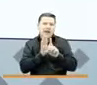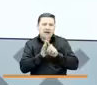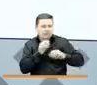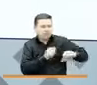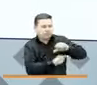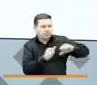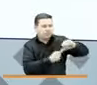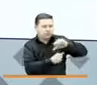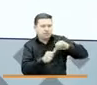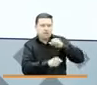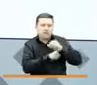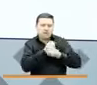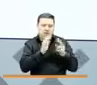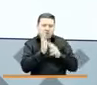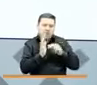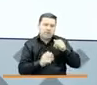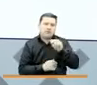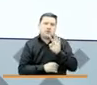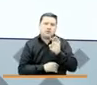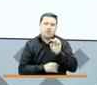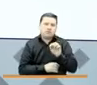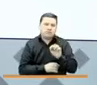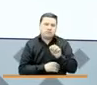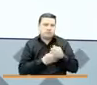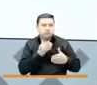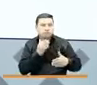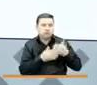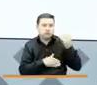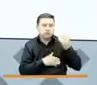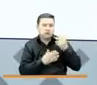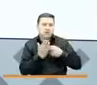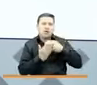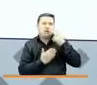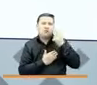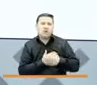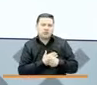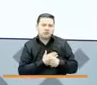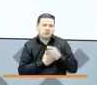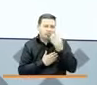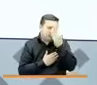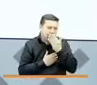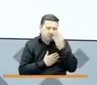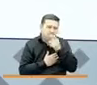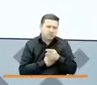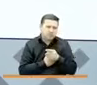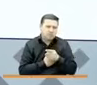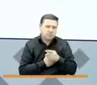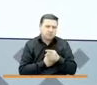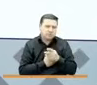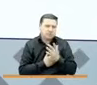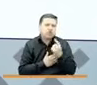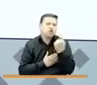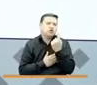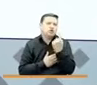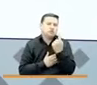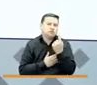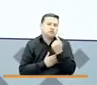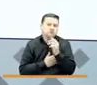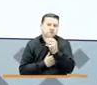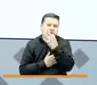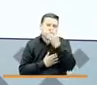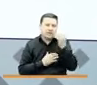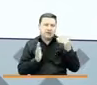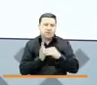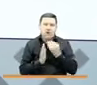Económica del año 2019. Iba a empezar como un proyecto piloto donde íbamos a llegar solamente a 300 mil